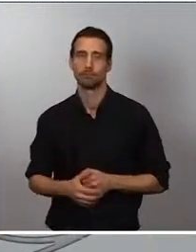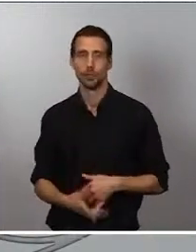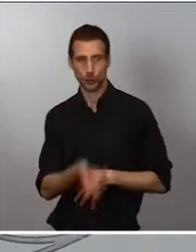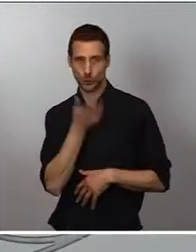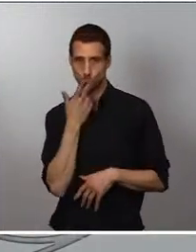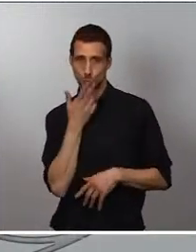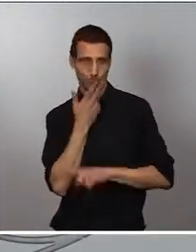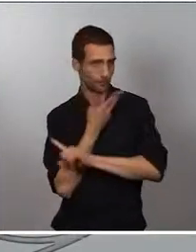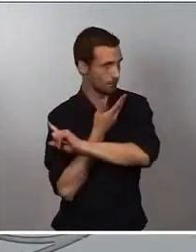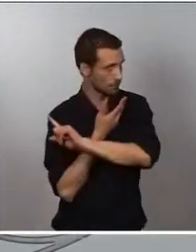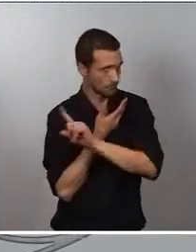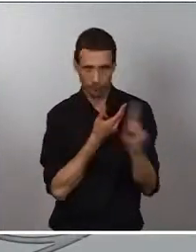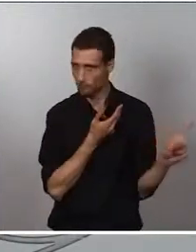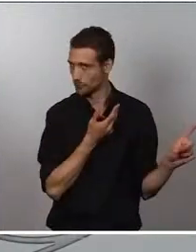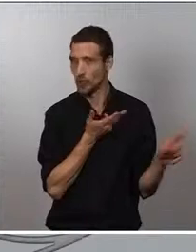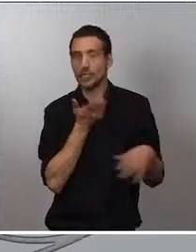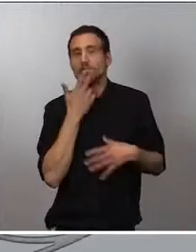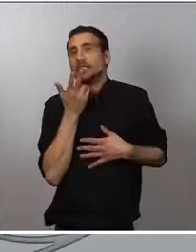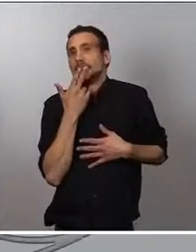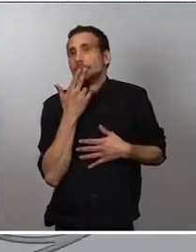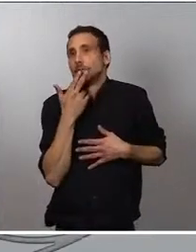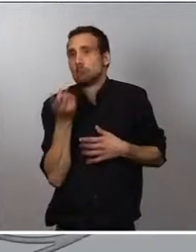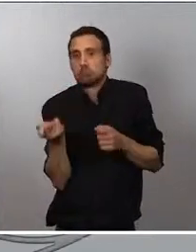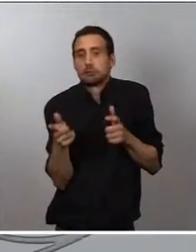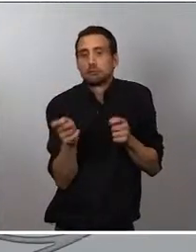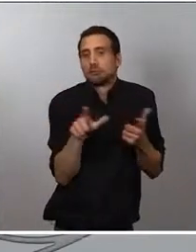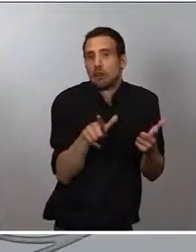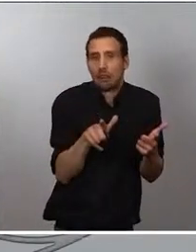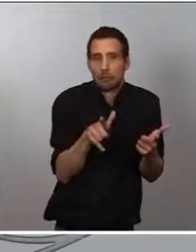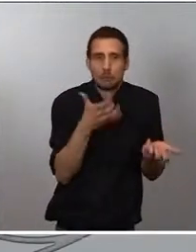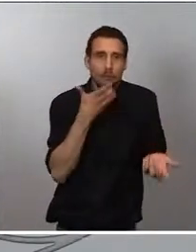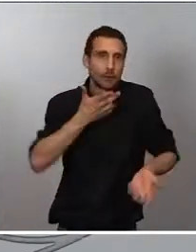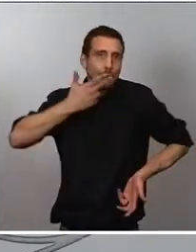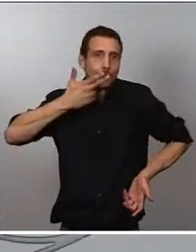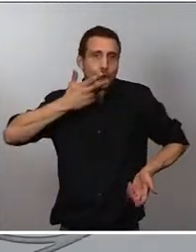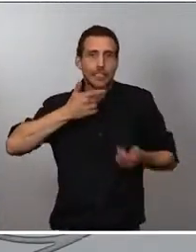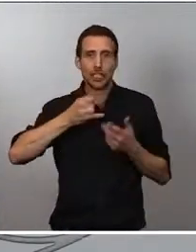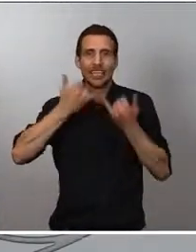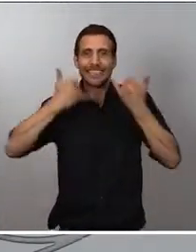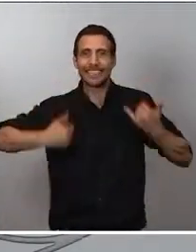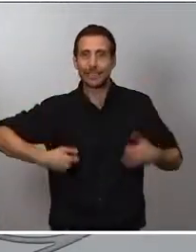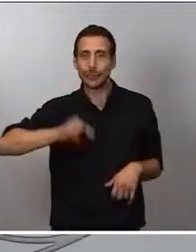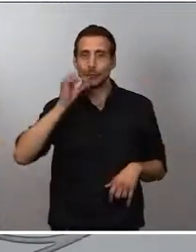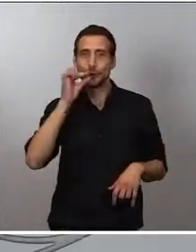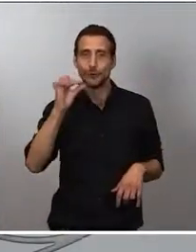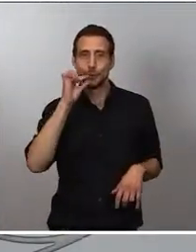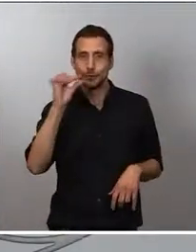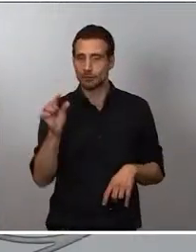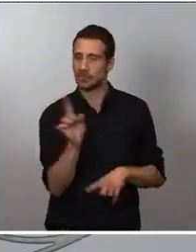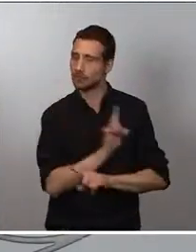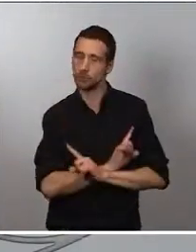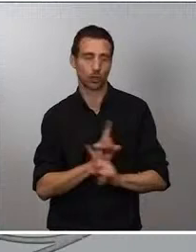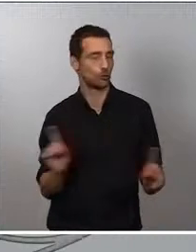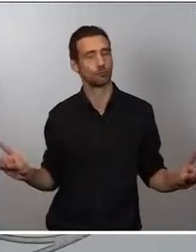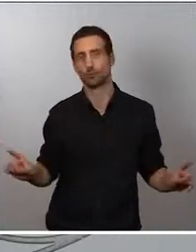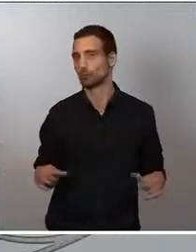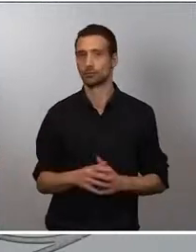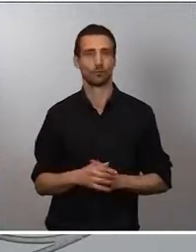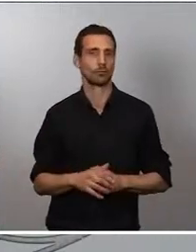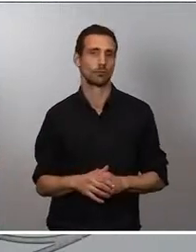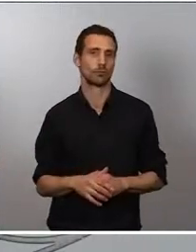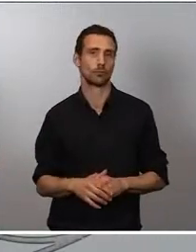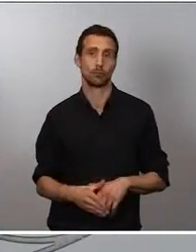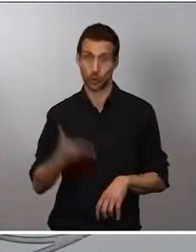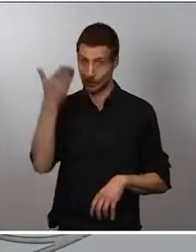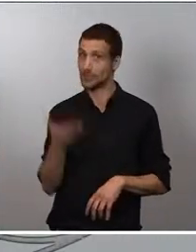derivados del tabaco en otros como cigarrillos eléctricos en estos eventos deportivos. Muy importante, especialmente para el tema